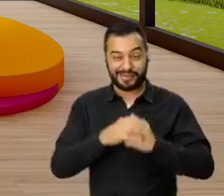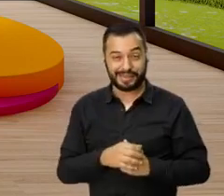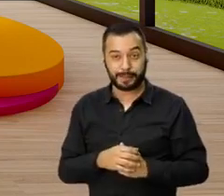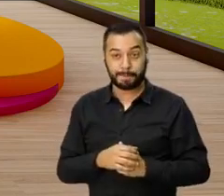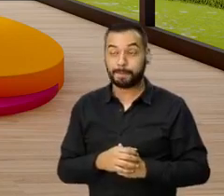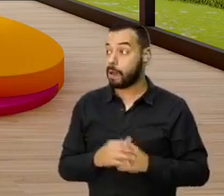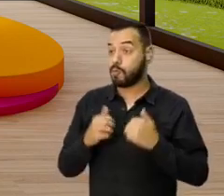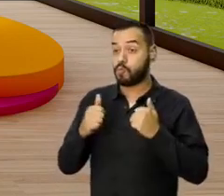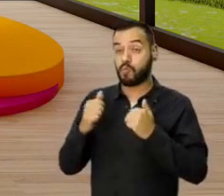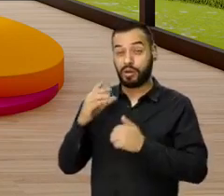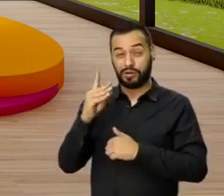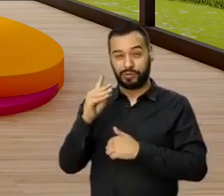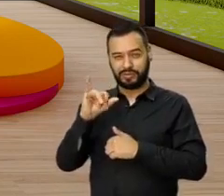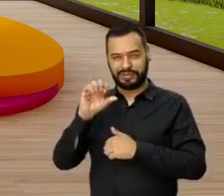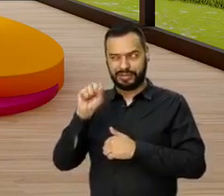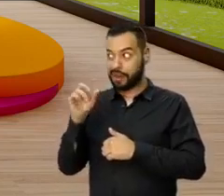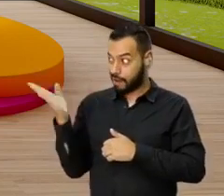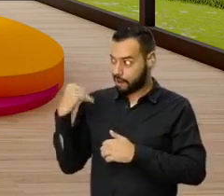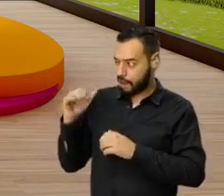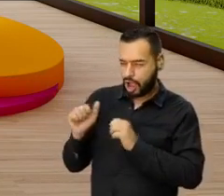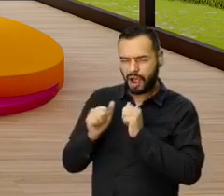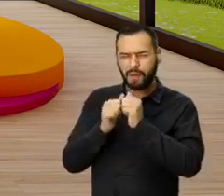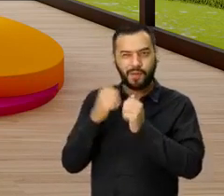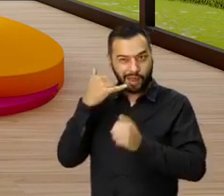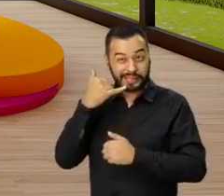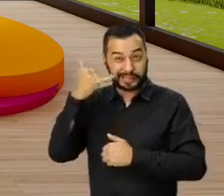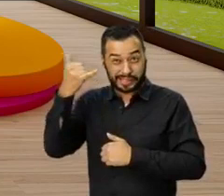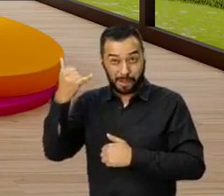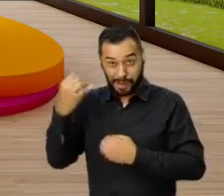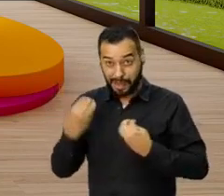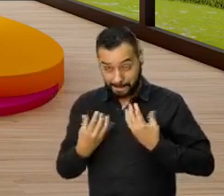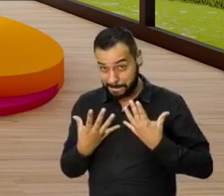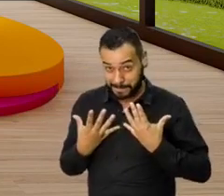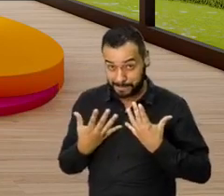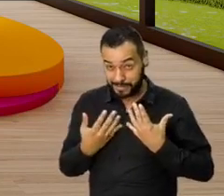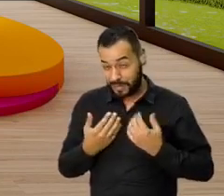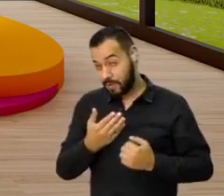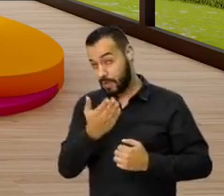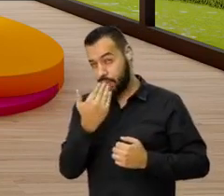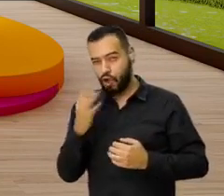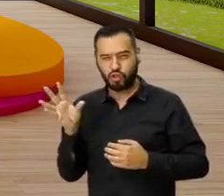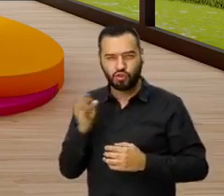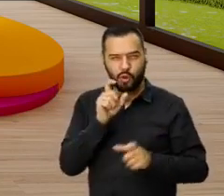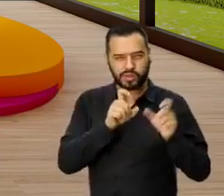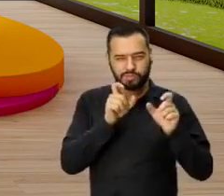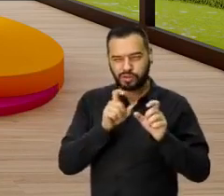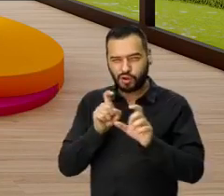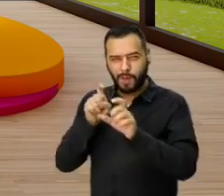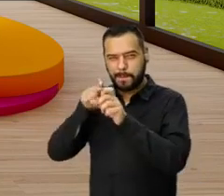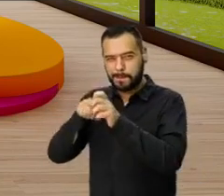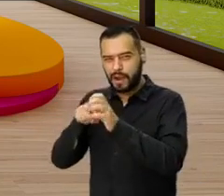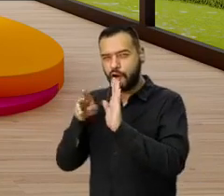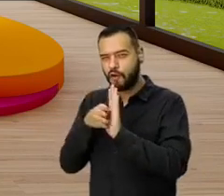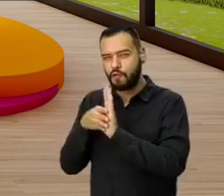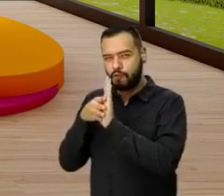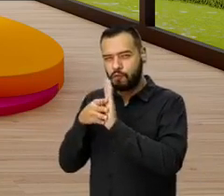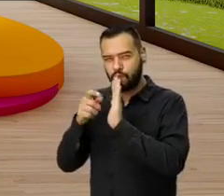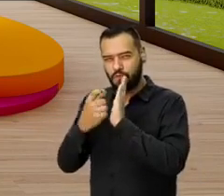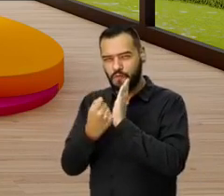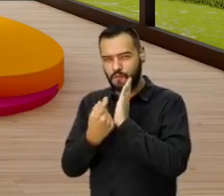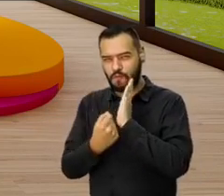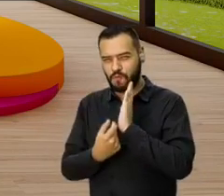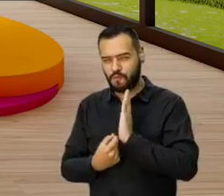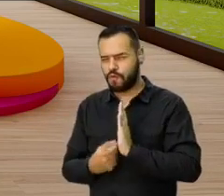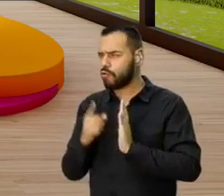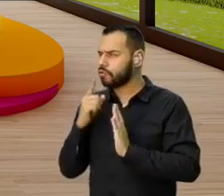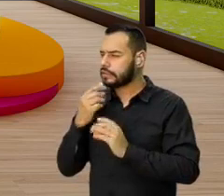Bueno, Diana, yo te invito para que nos acompañes ya con nuestra llamada al aire, así que todos los que se registraron en ese formulario, de